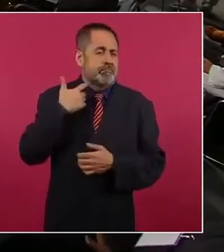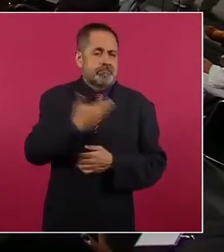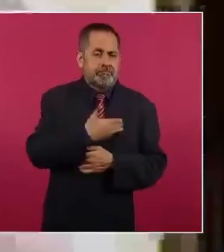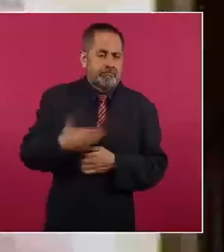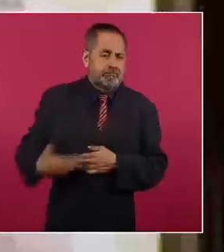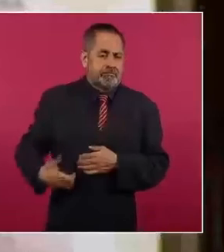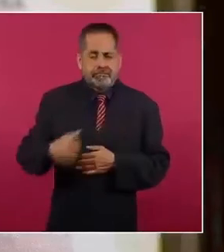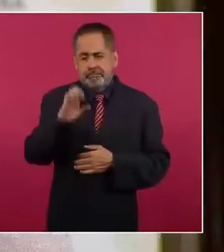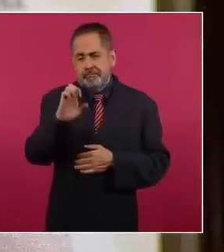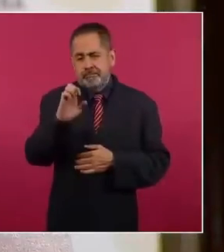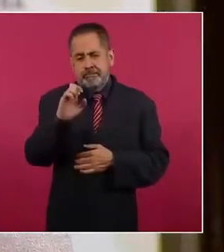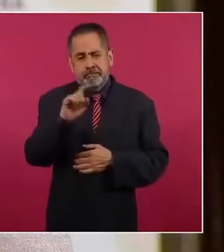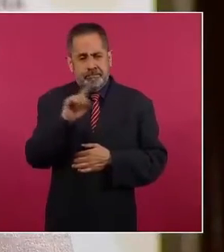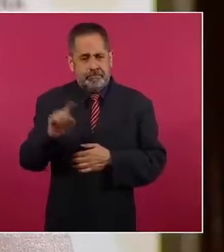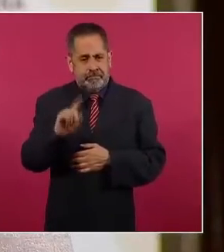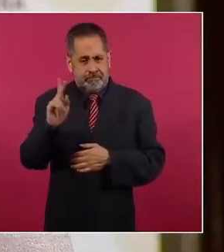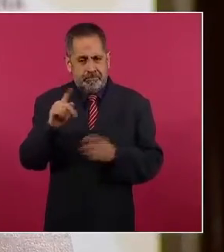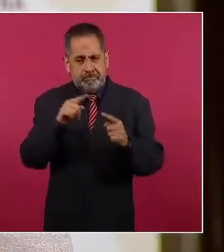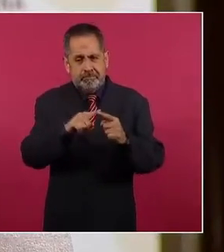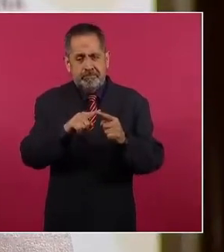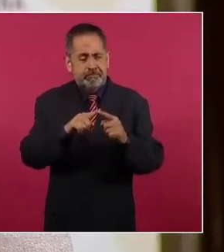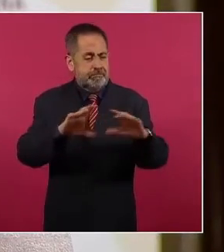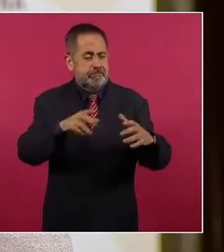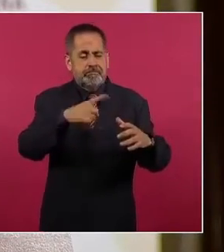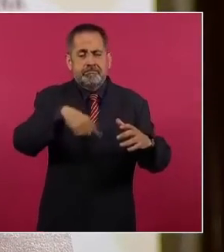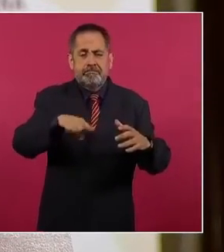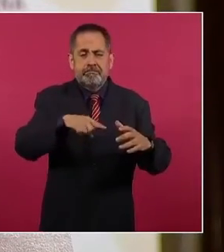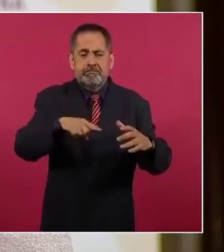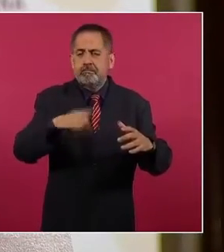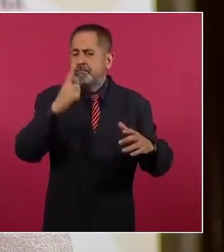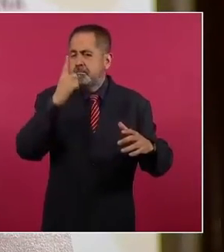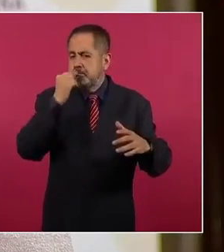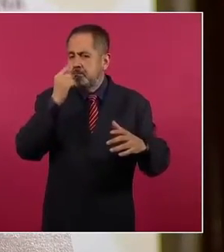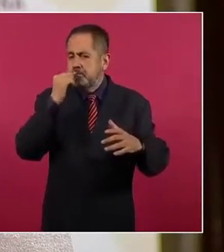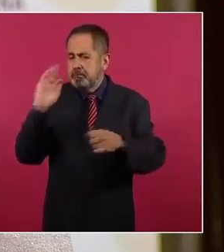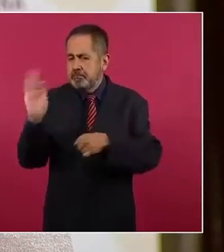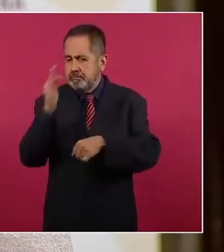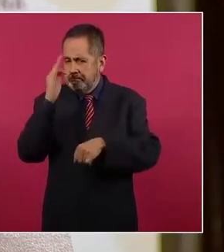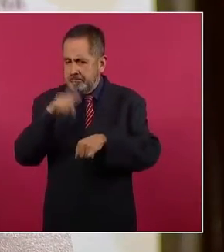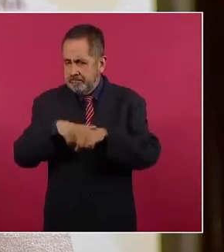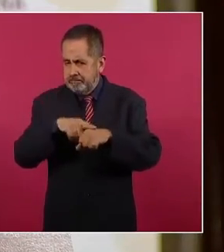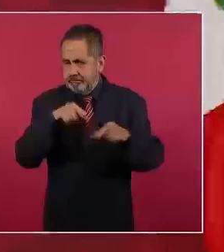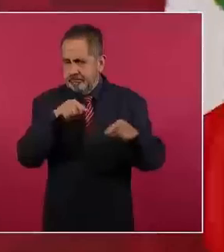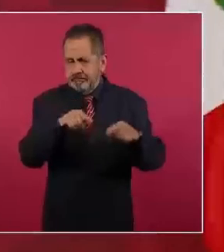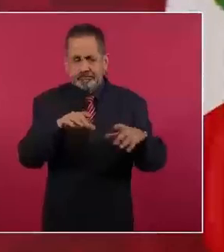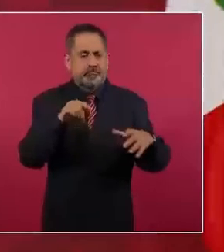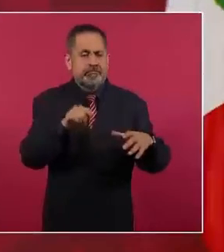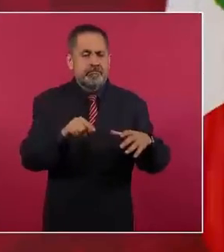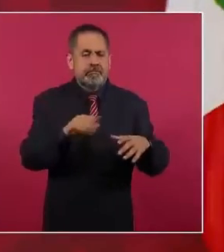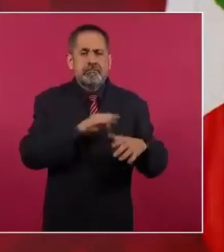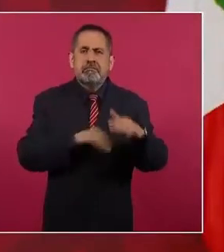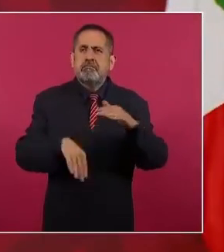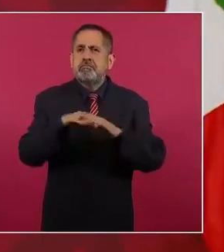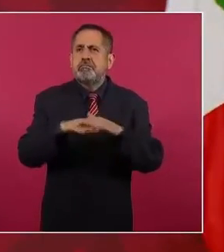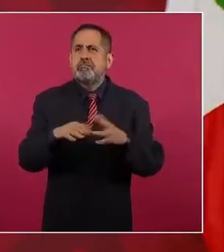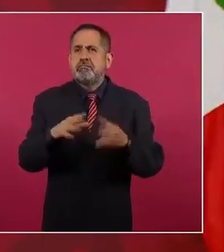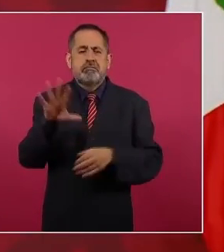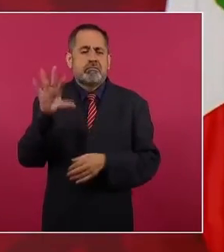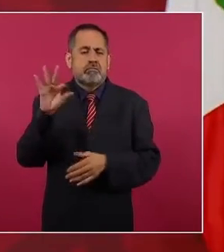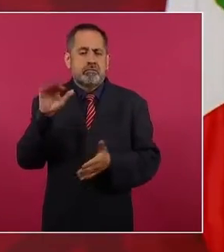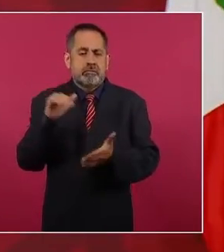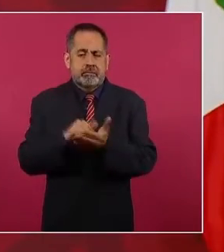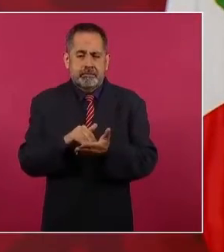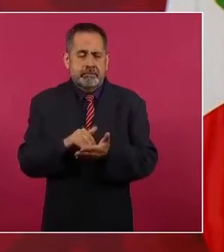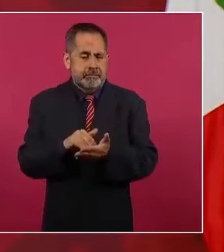que fue la Policía Federal, fueron 40 mil elementos.